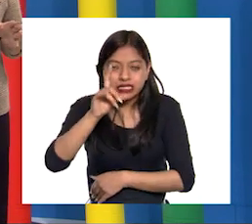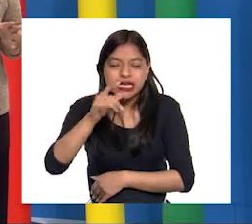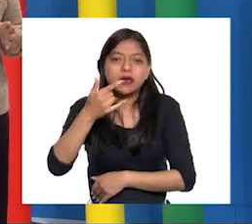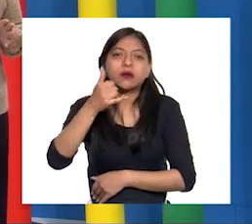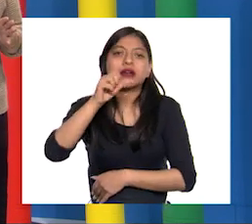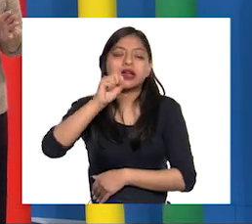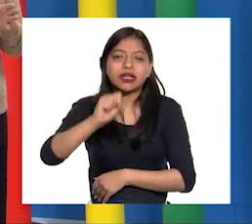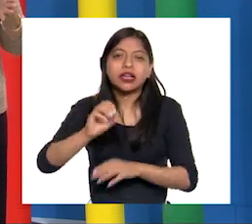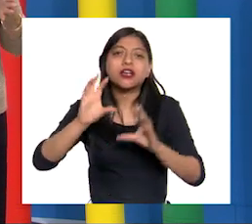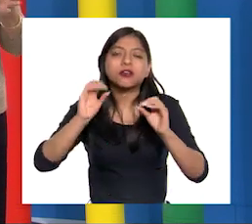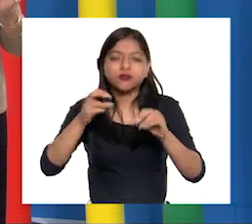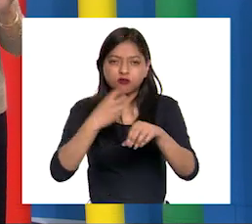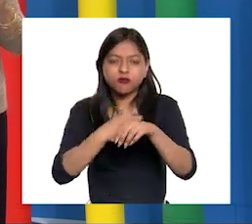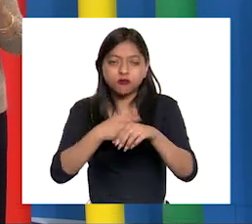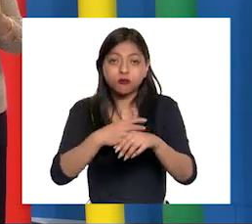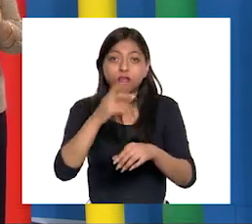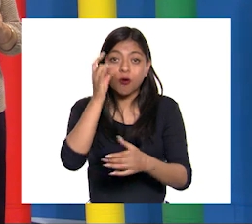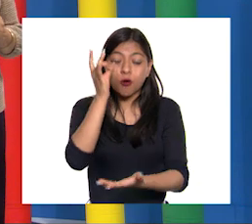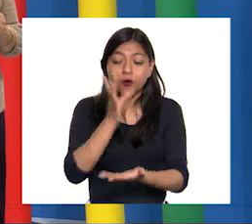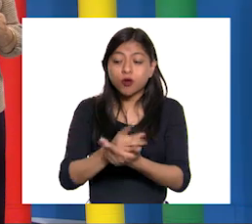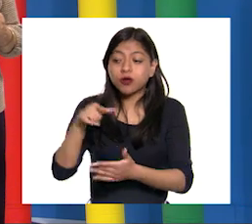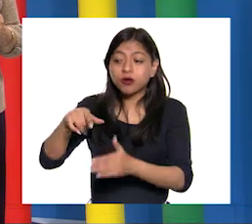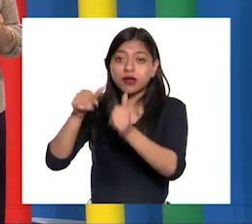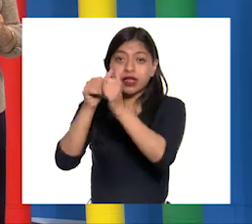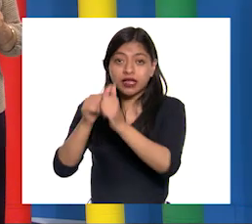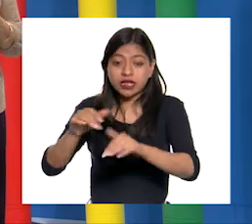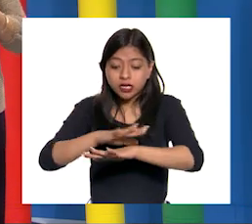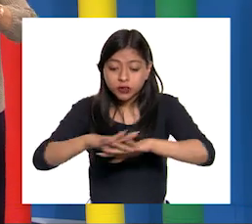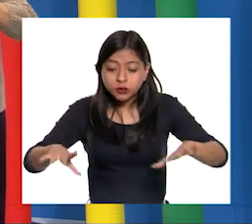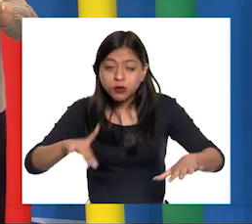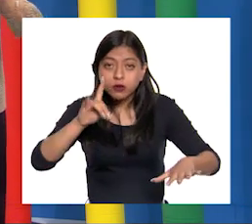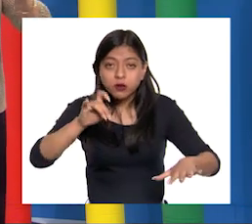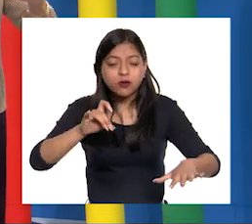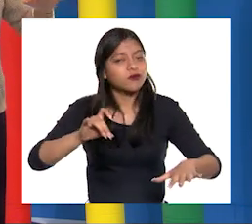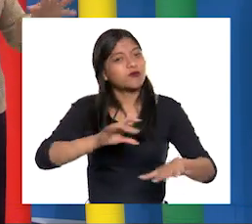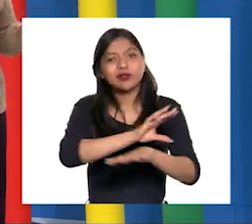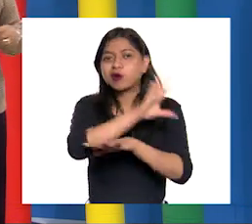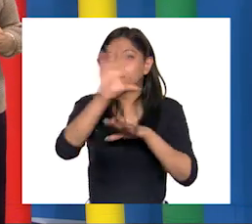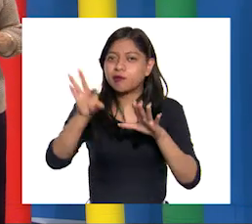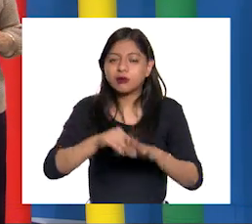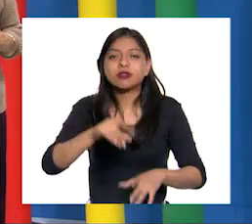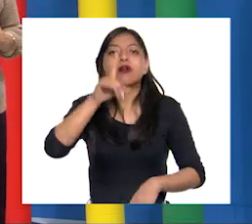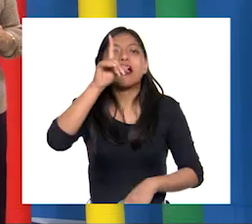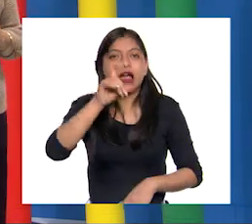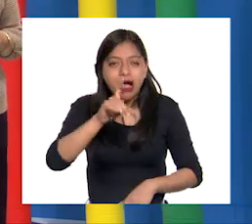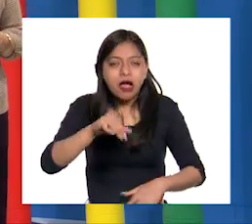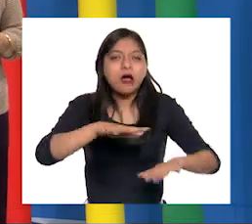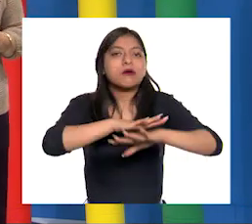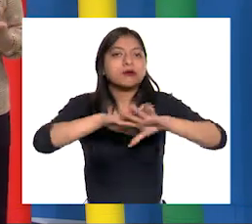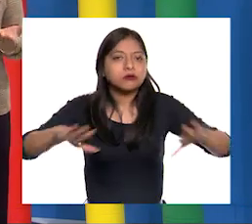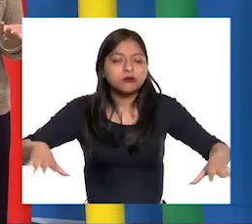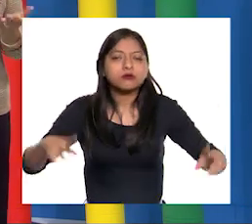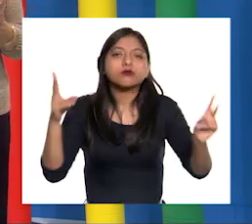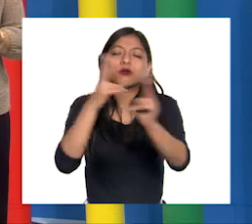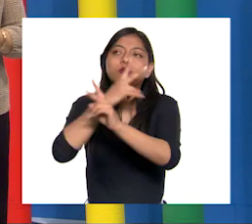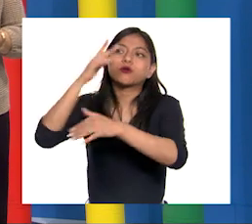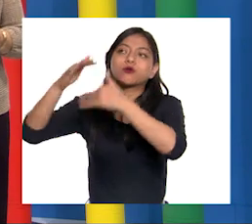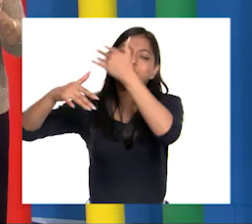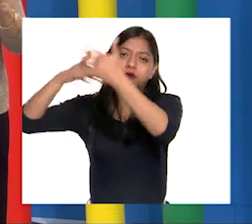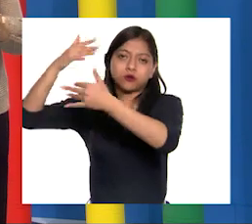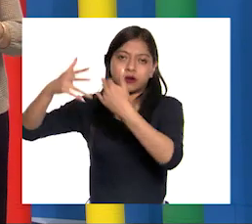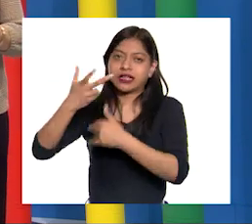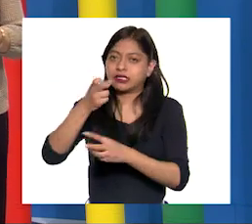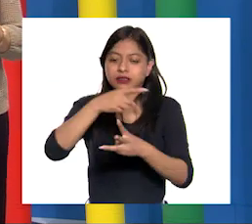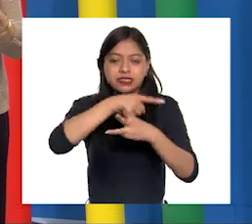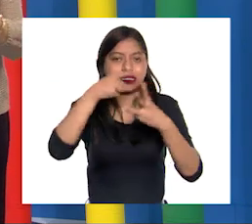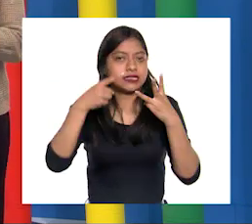gaseoso no se queda en un solo elemento Contamina en general los tres elementos que serían el agua,